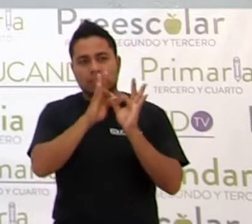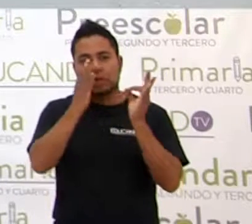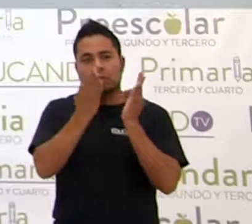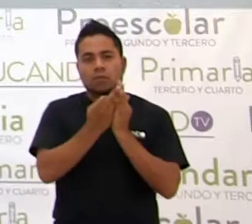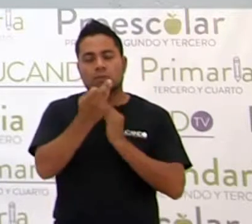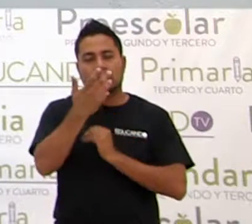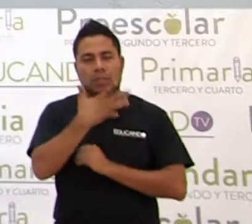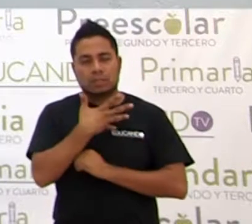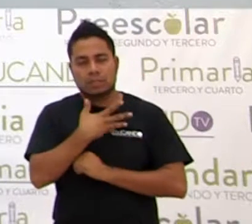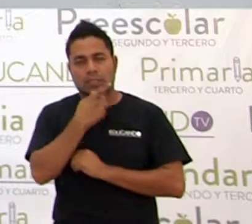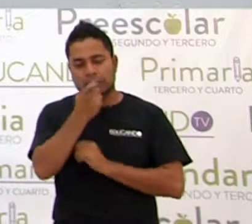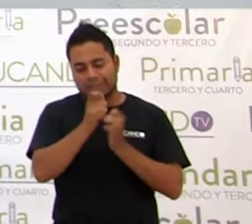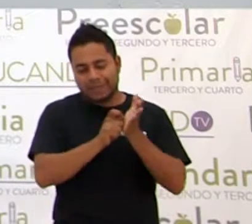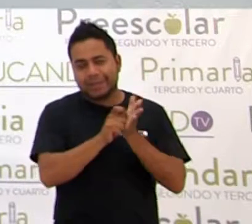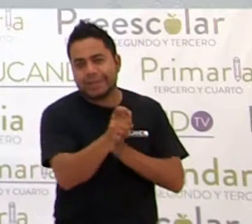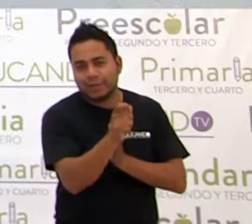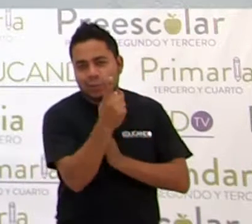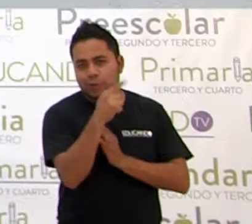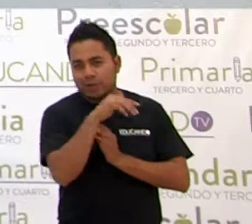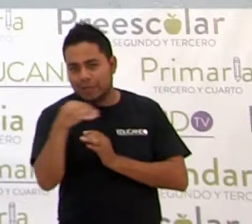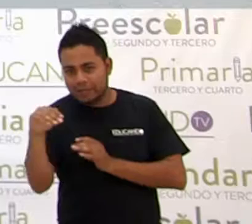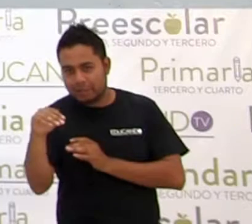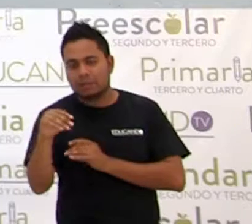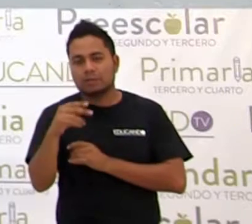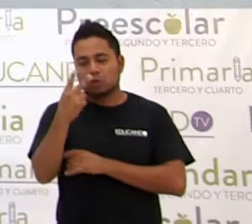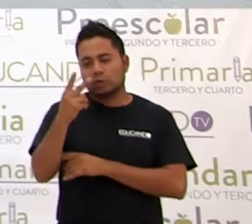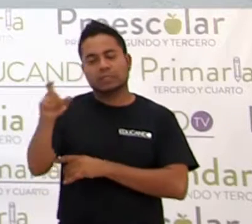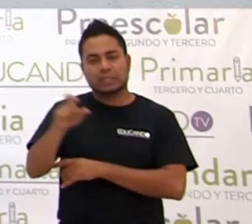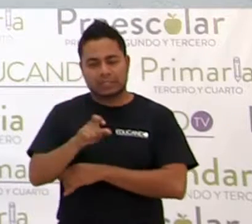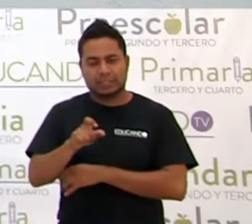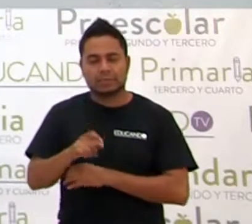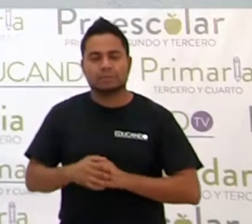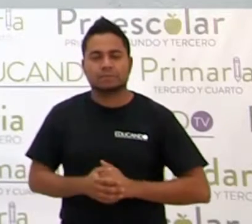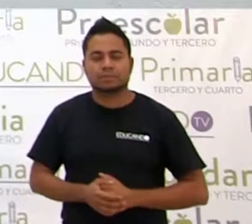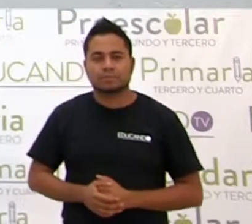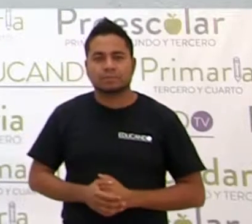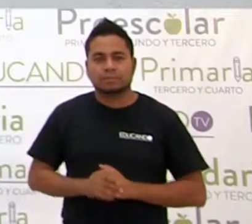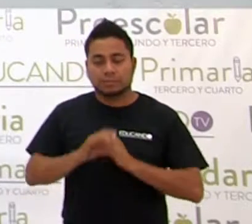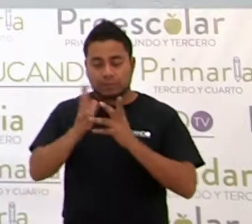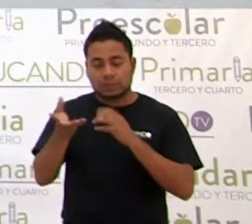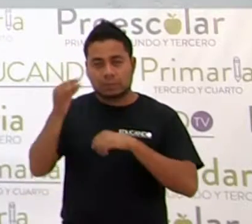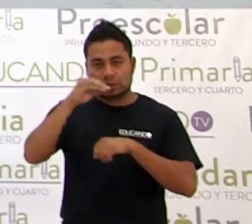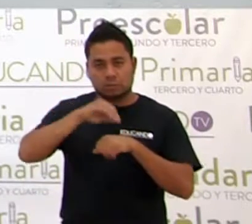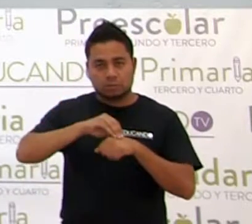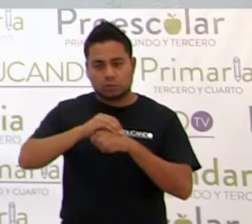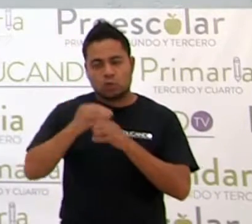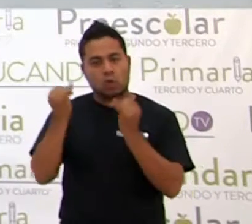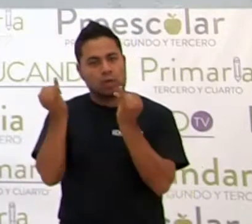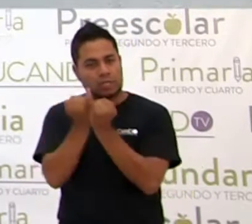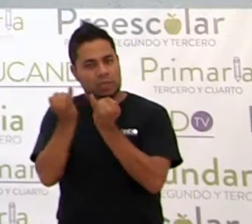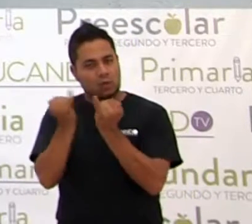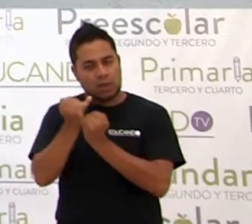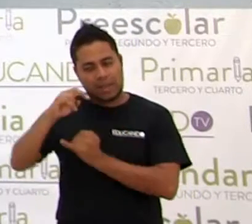representa un lado, 2x. Y ya ponemos el signo igual,